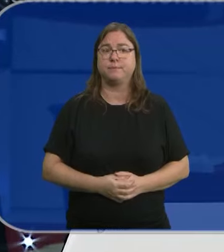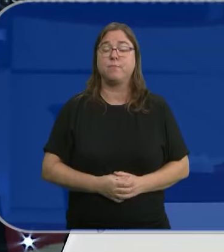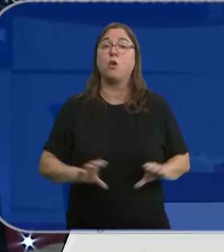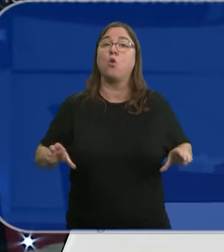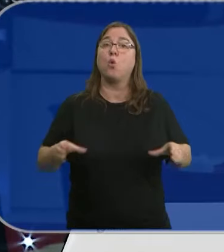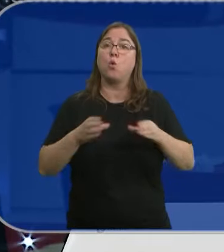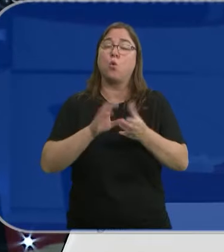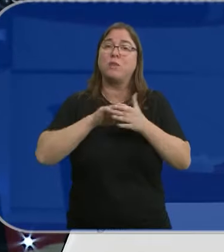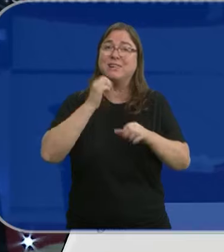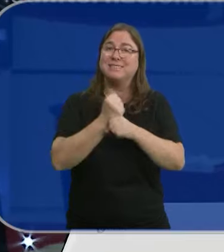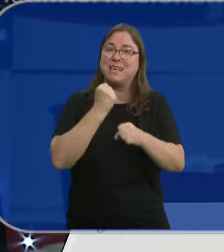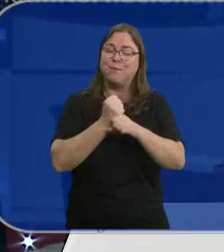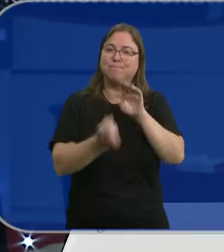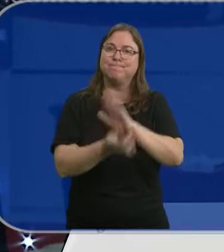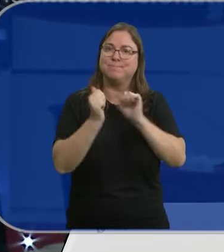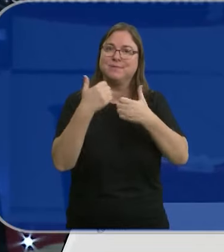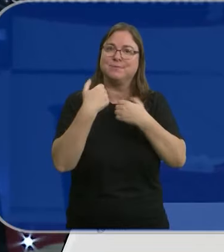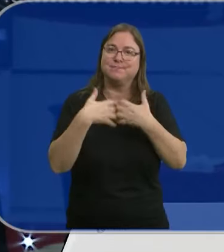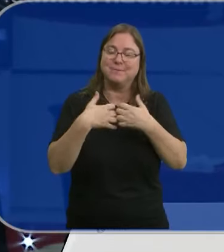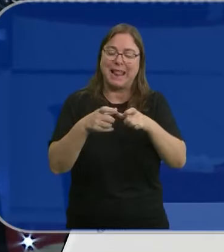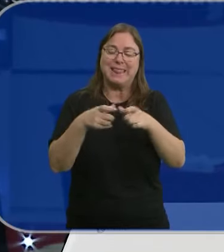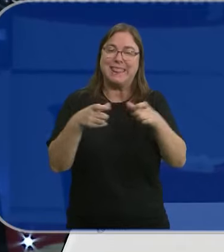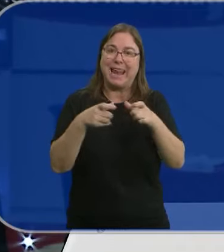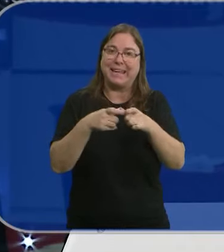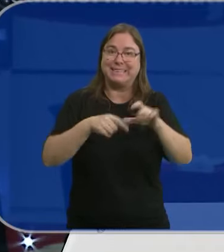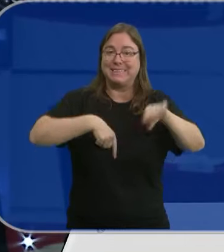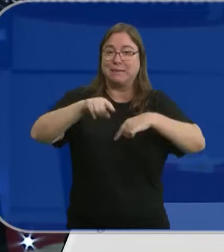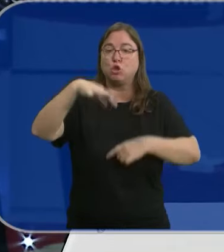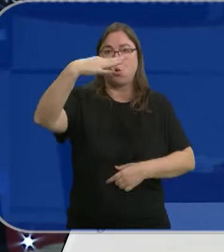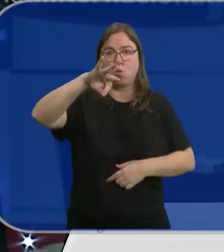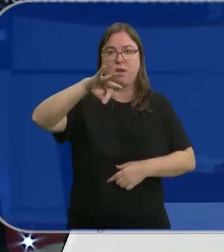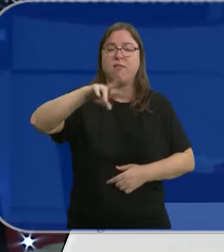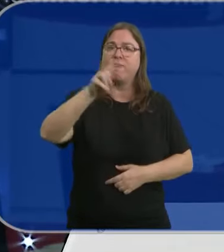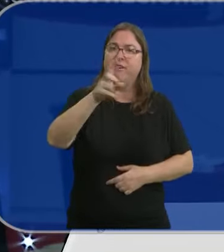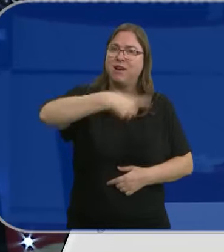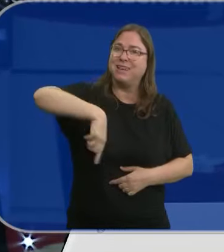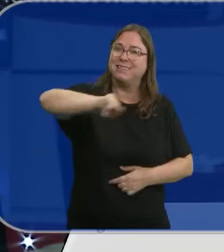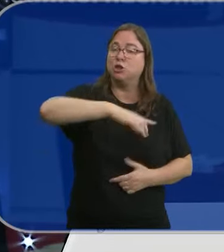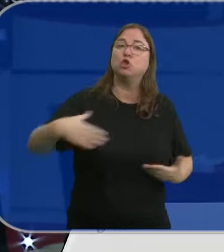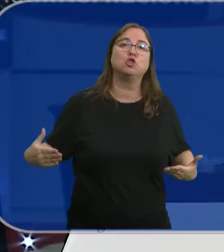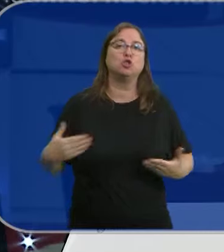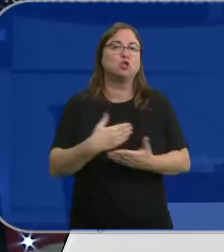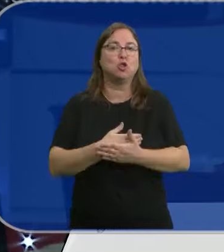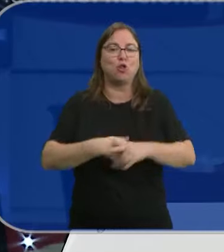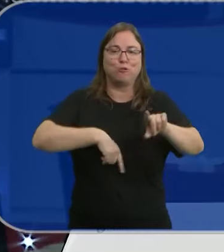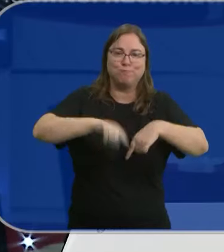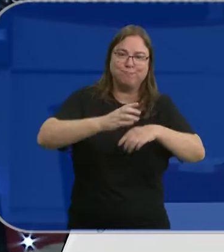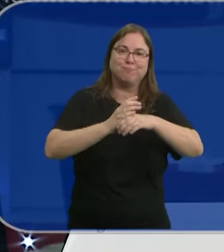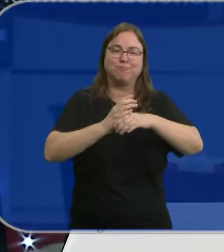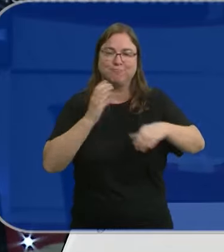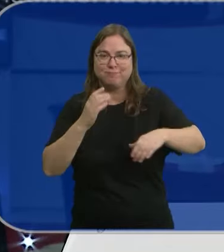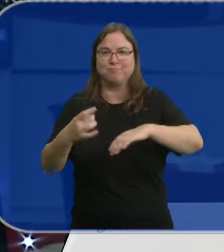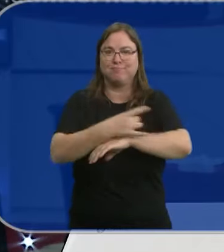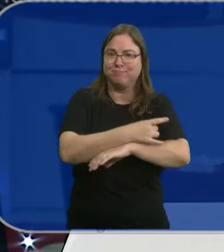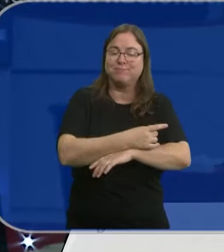La Junta de Castilla y León trabaja en la puesta en marcha de una tarjeta de transporte única para poder ser utilizada en todos los medios de transporte de la